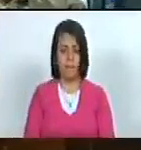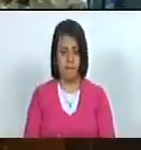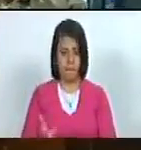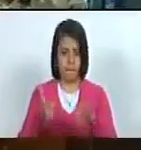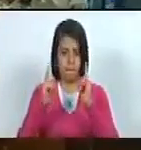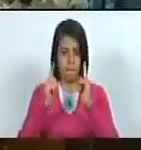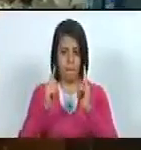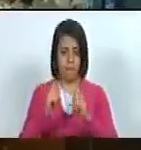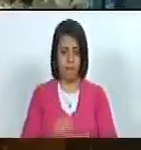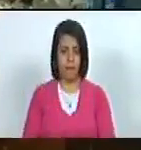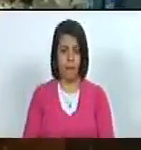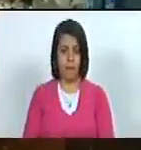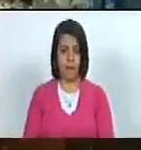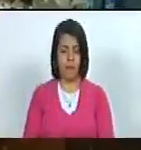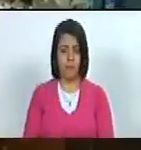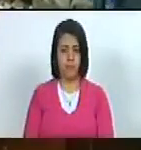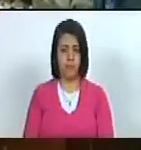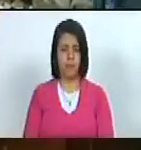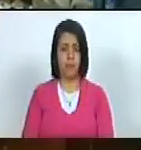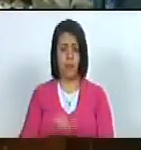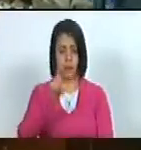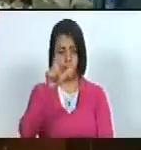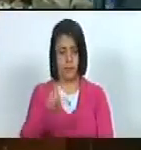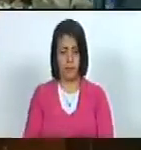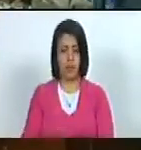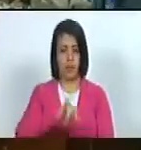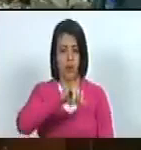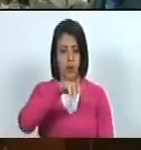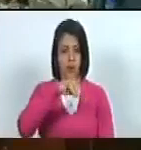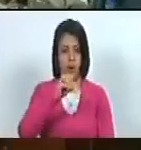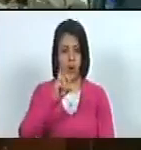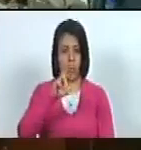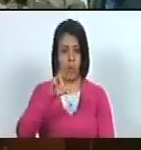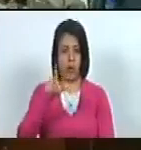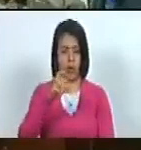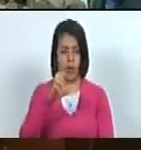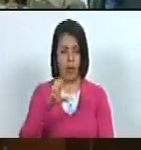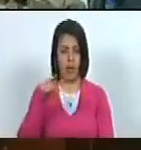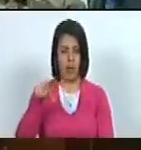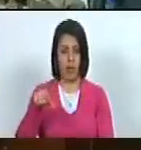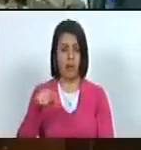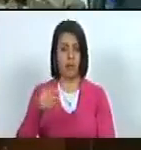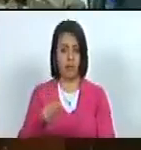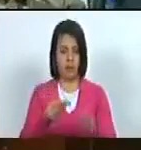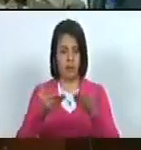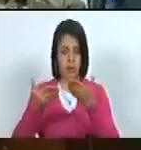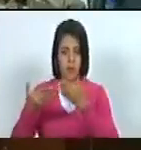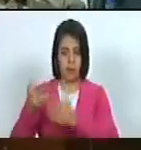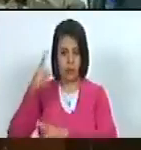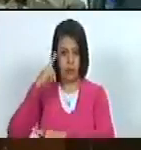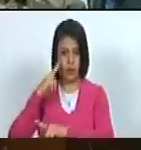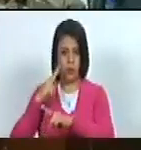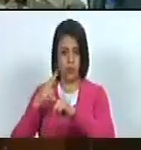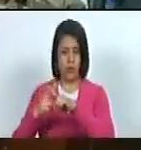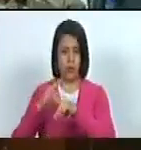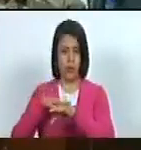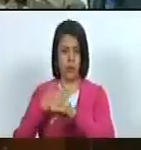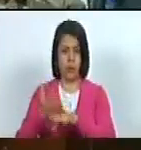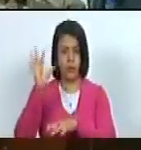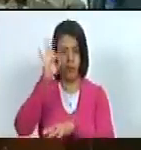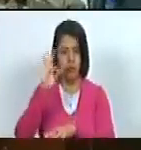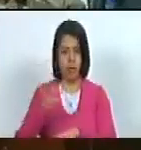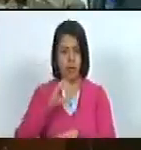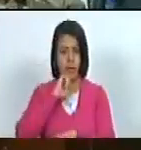autorizar a el ciudadano Jorge Pérez Allesterán para que reciba esta condecoración de la